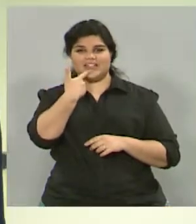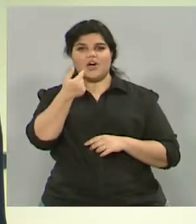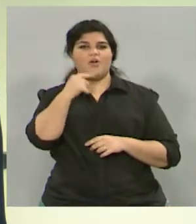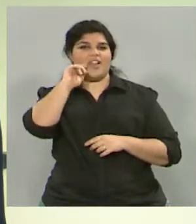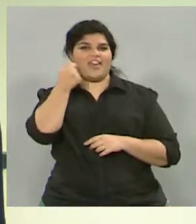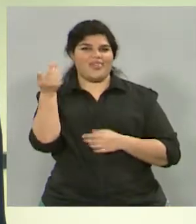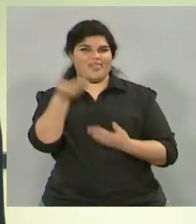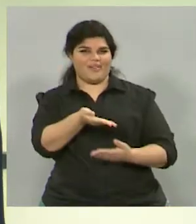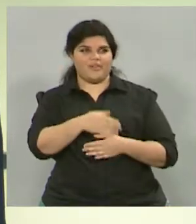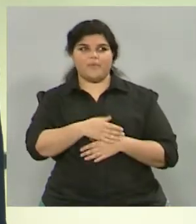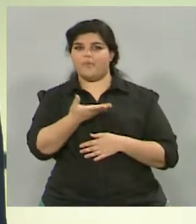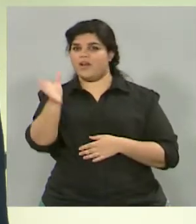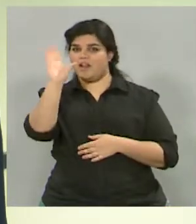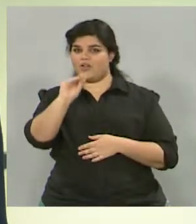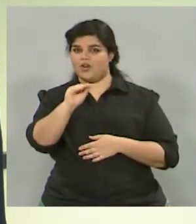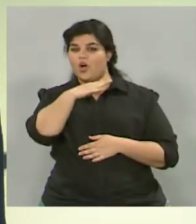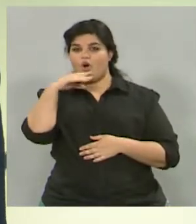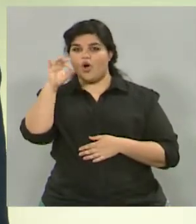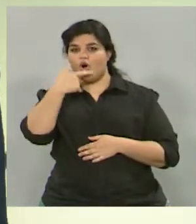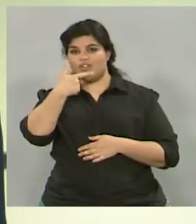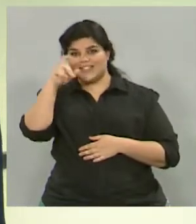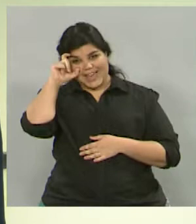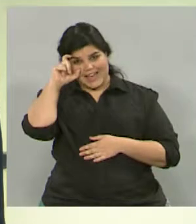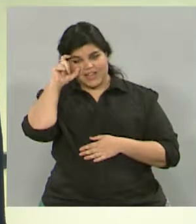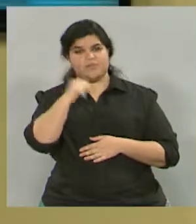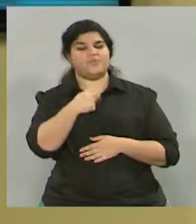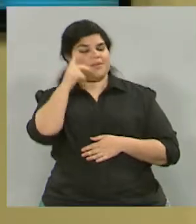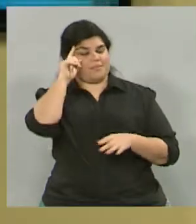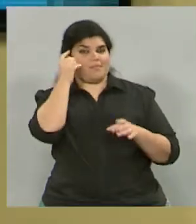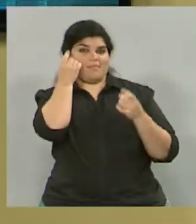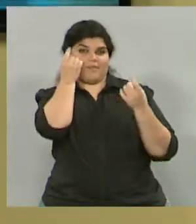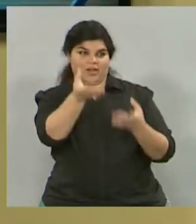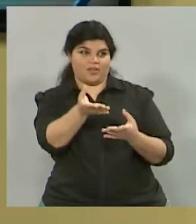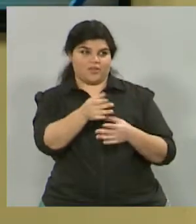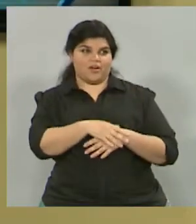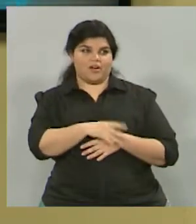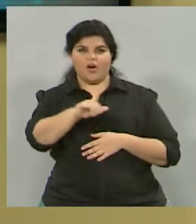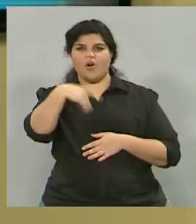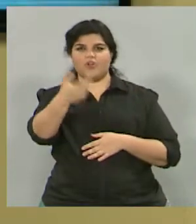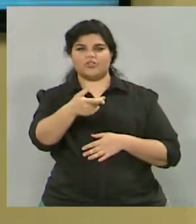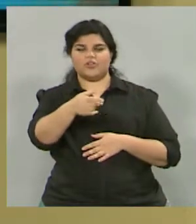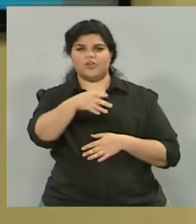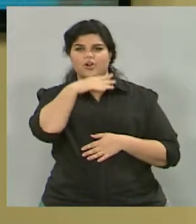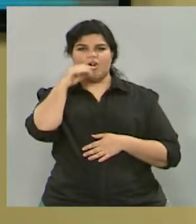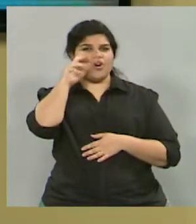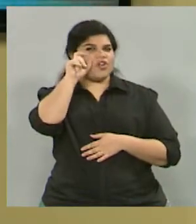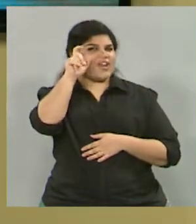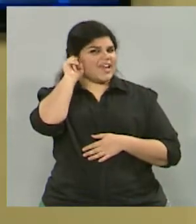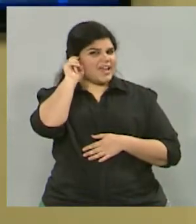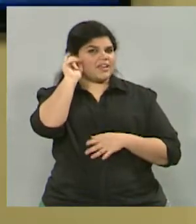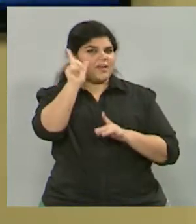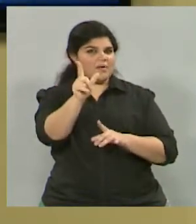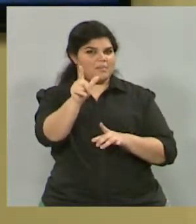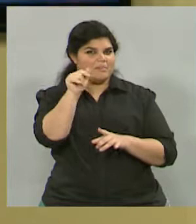tenerte aquí. ¿Cómo va? Muy buenas noches. José Vargas. José, perdón. No, está bien, está Estoy pifado con... ¿Vos sabés que hay un Jorge Vargas en la Universidad? Seguro, seguro.